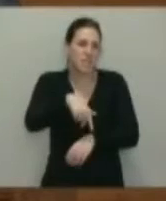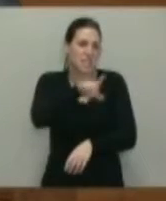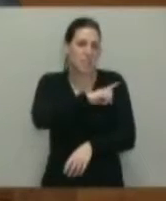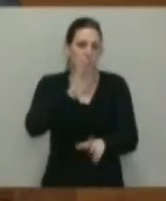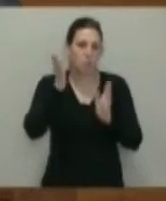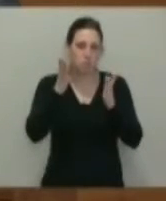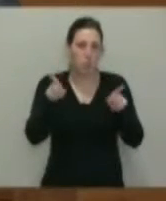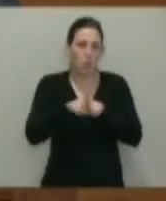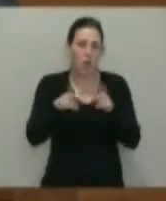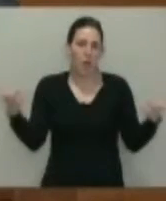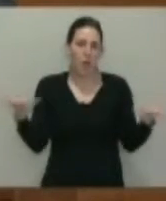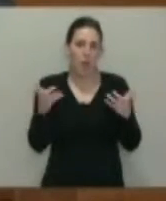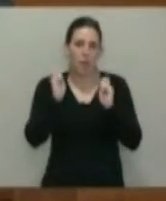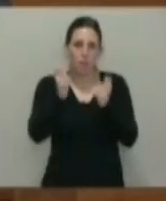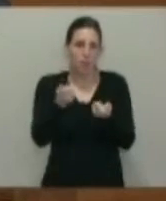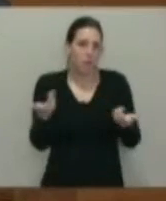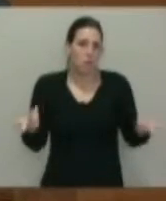alarmistas.